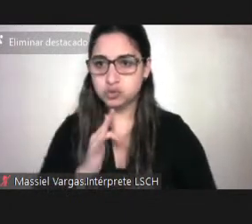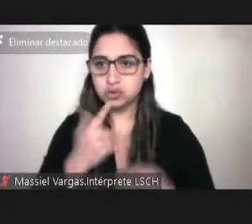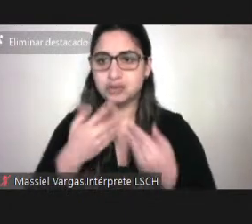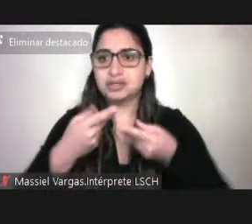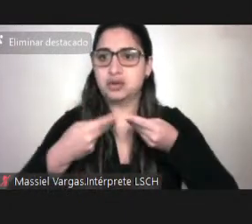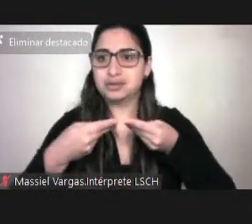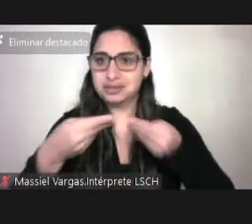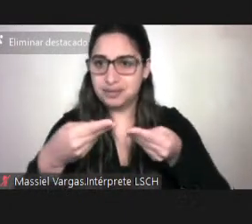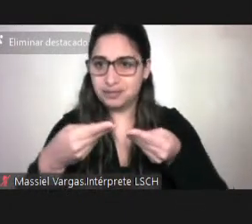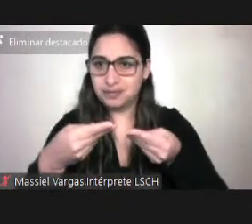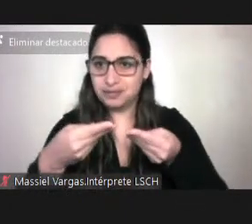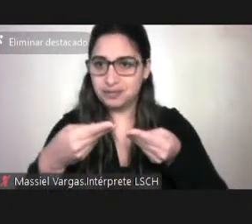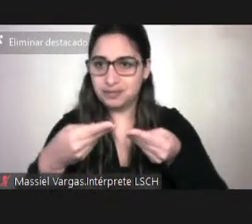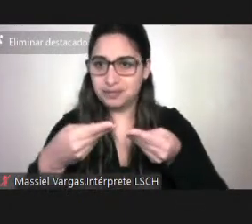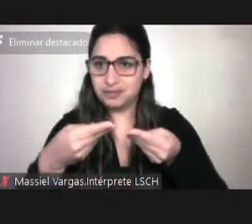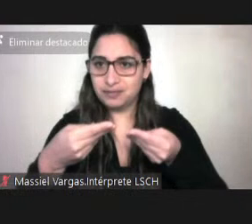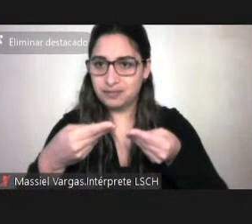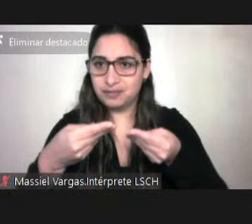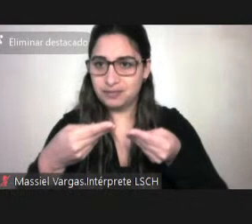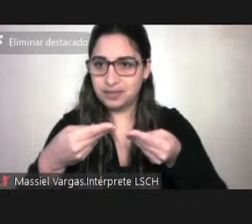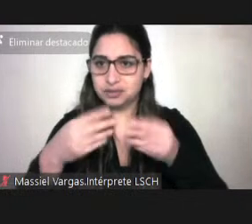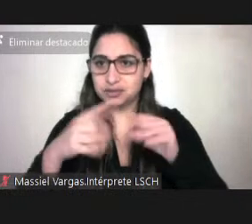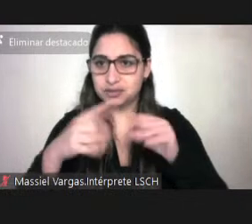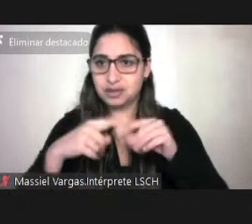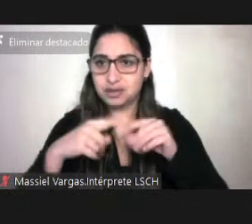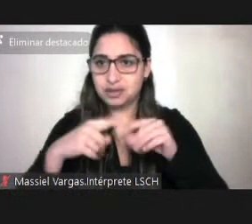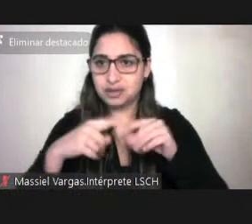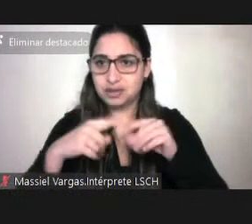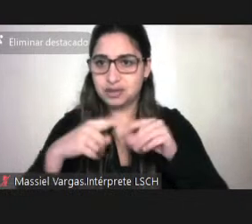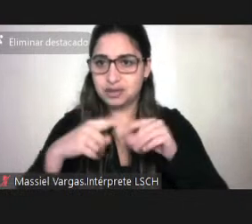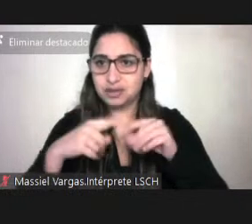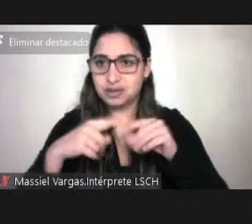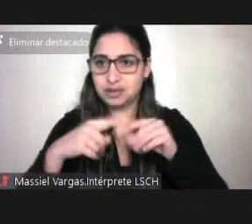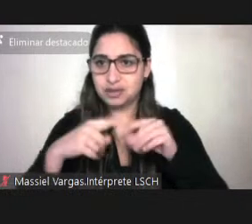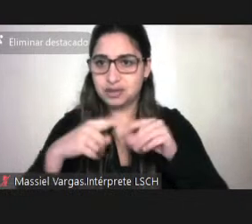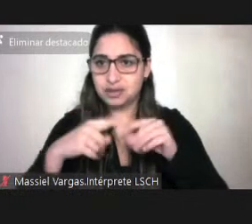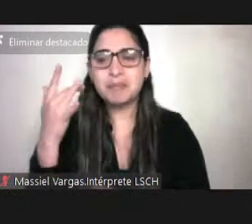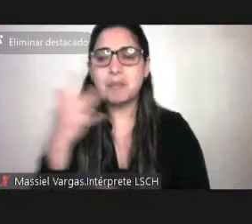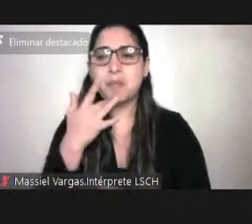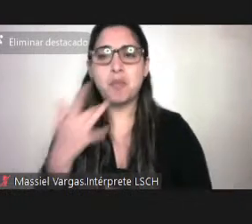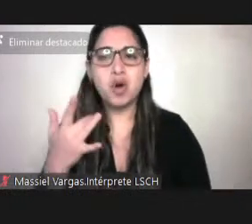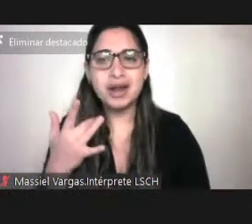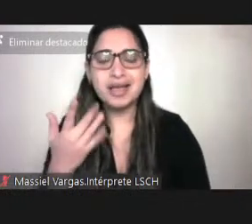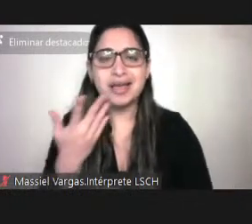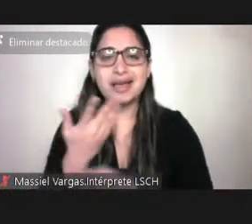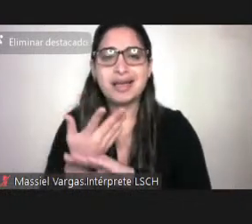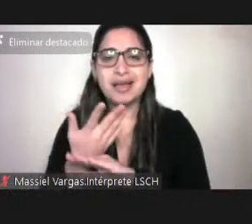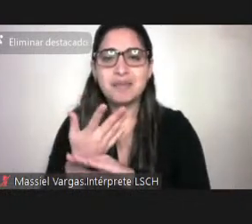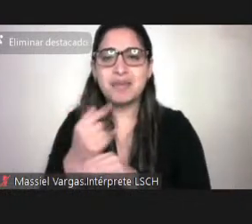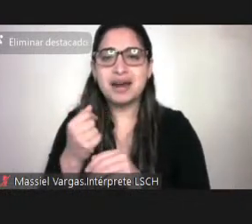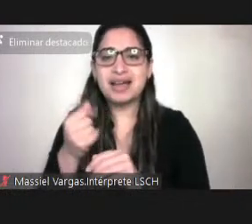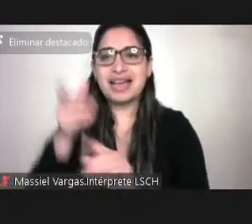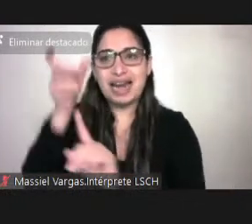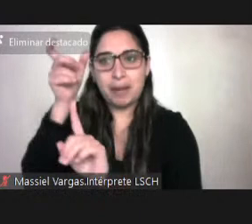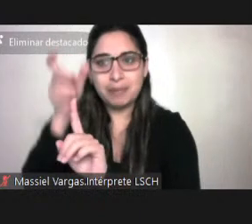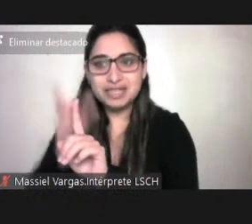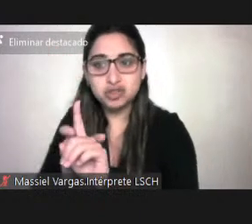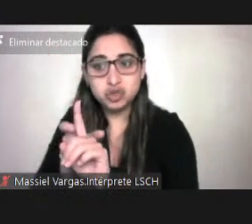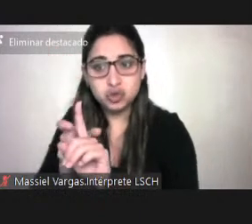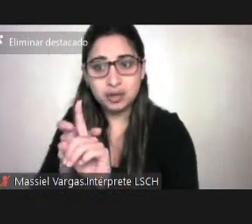sino que porque es el reflejo o es el mecanismo para que las personas realmente ejerzan sus derechos.